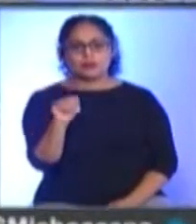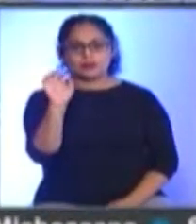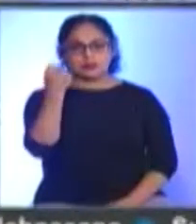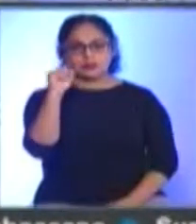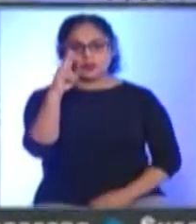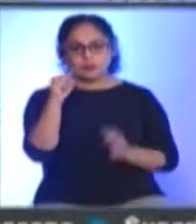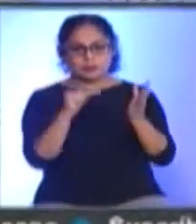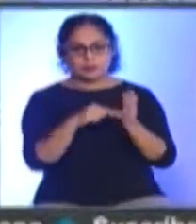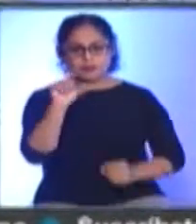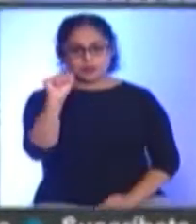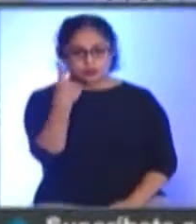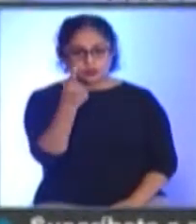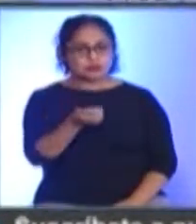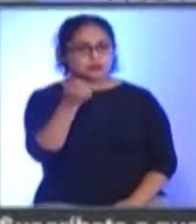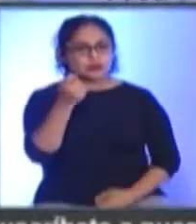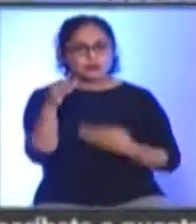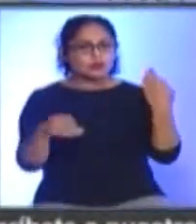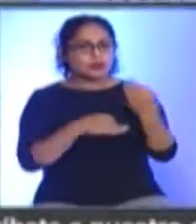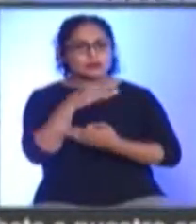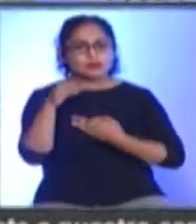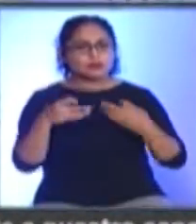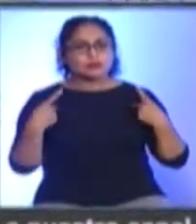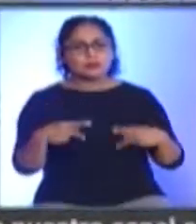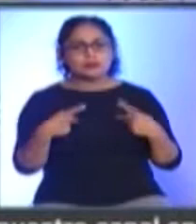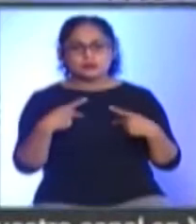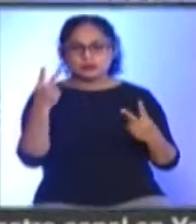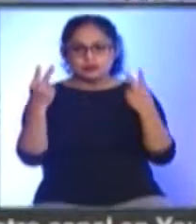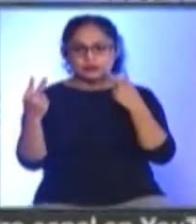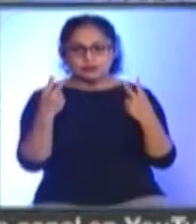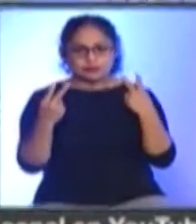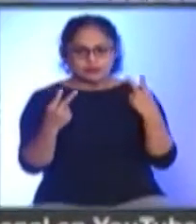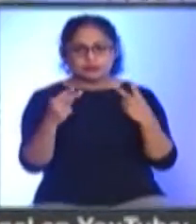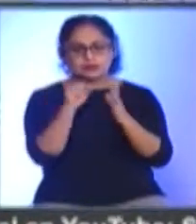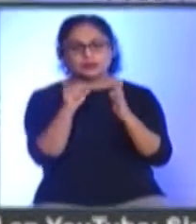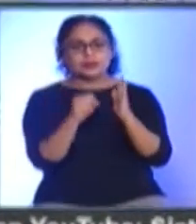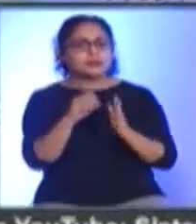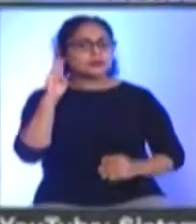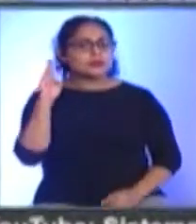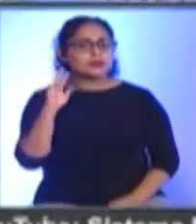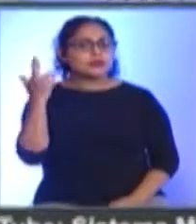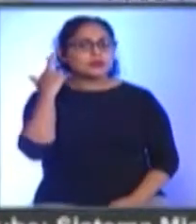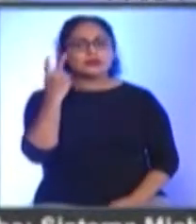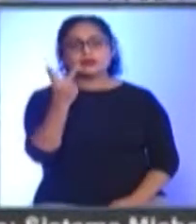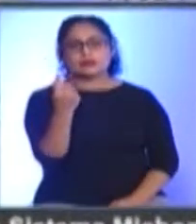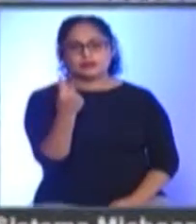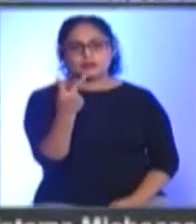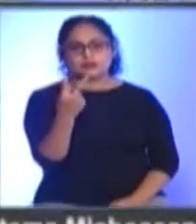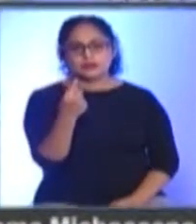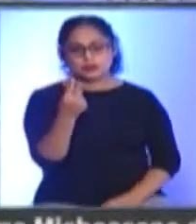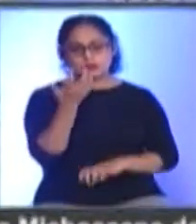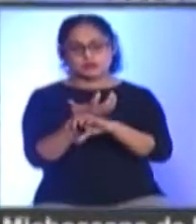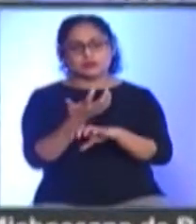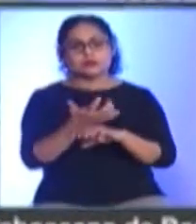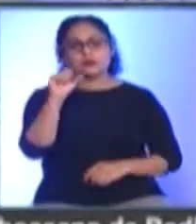del 2021 Saludo a usted que nos sintoniza en las diferentes señales del sistema michoacano de radio y televisión Vía mexicanal en los